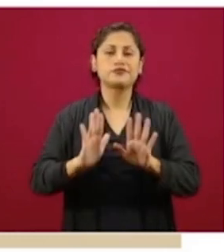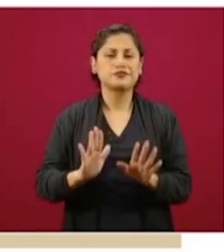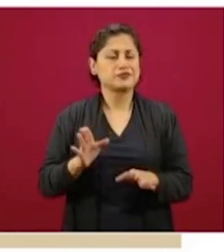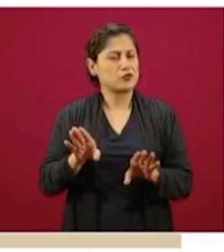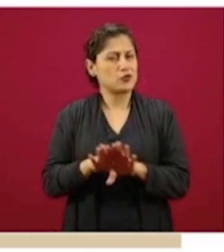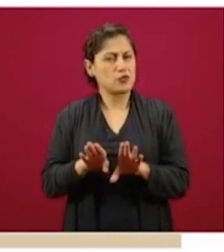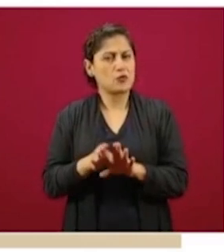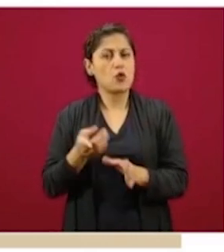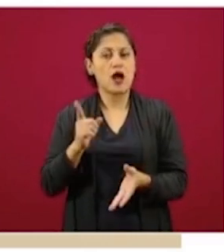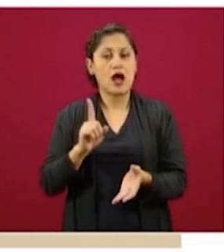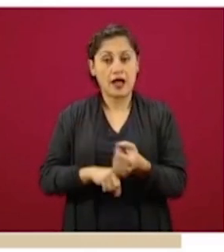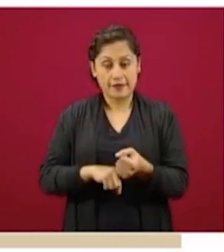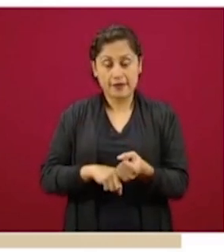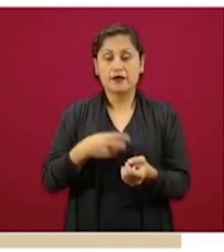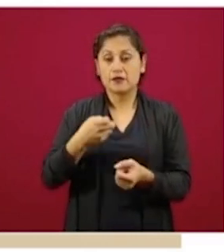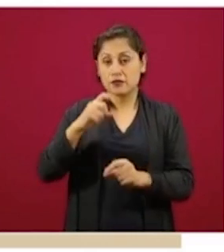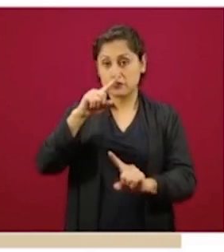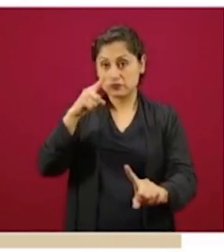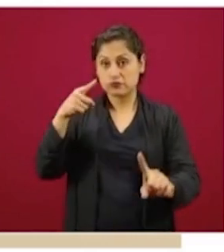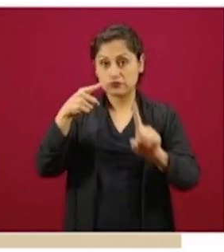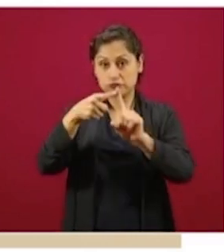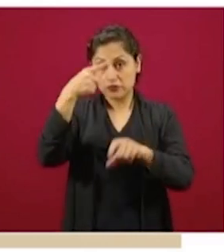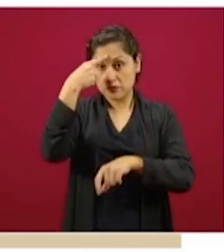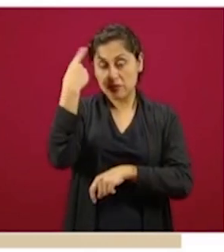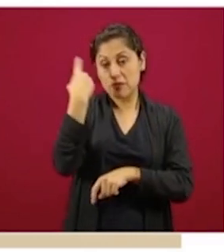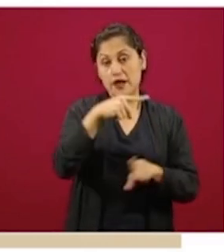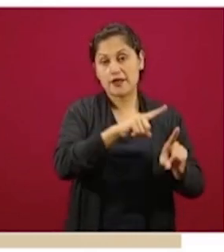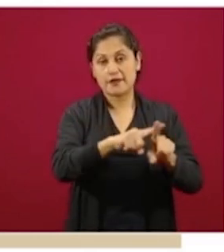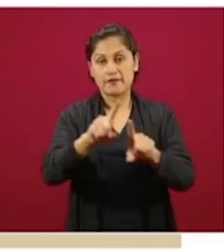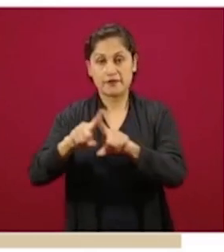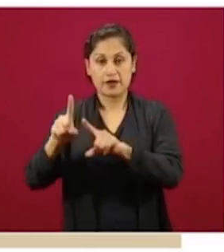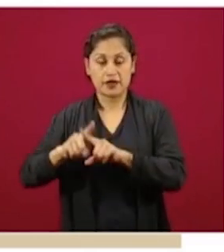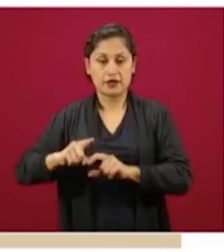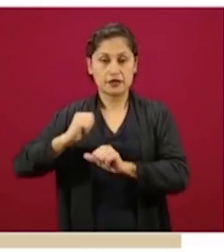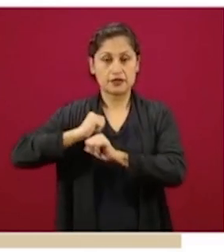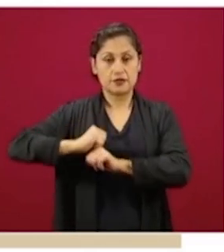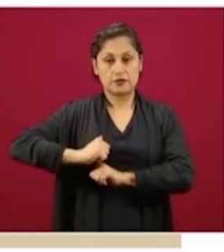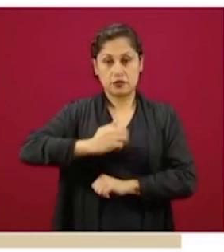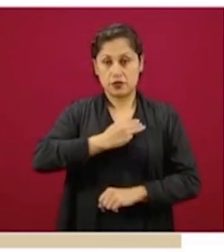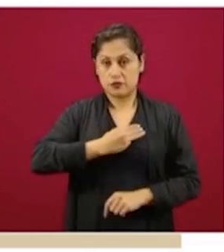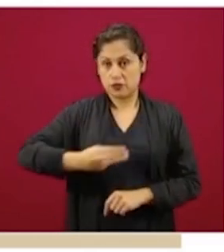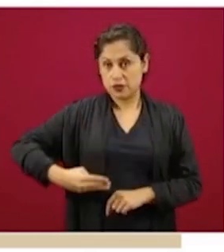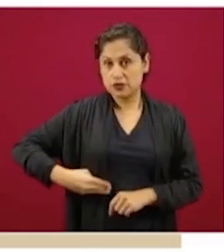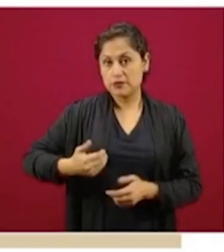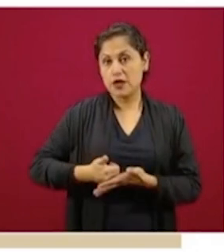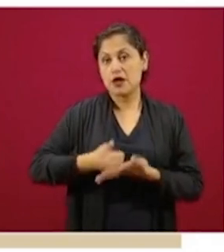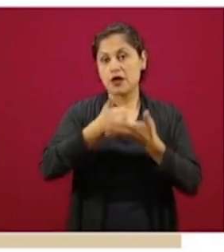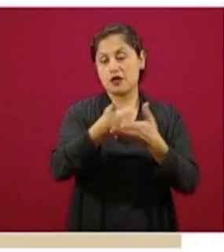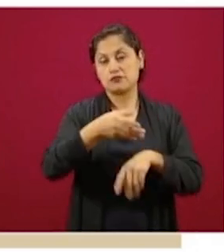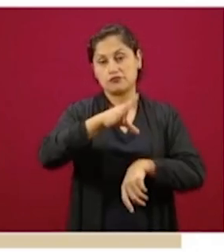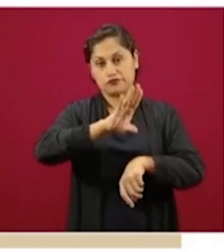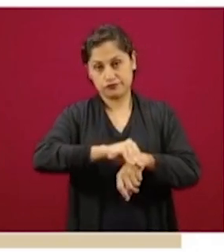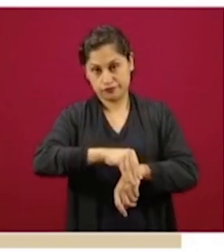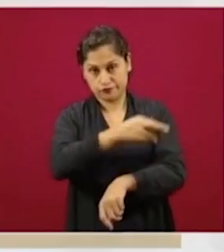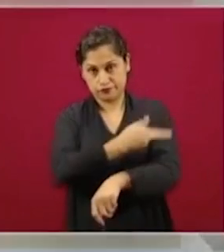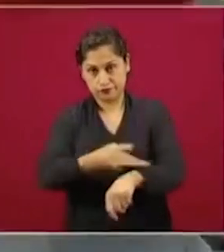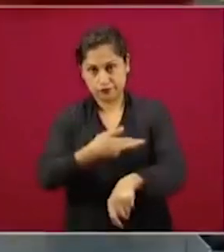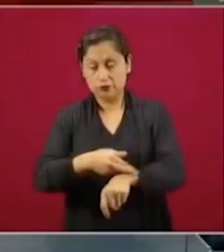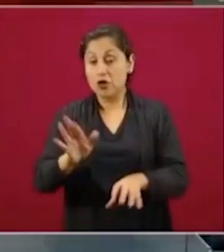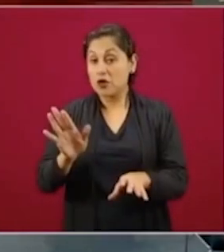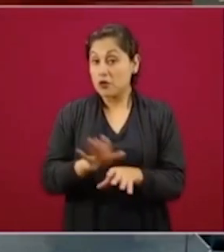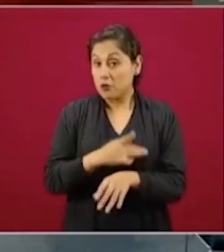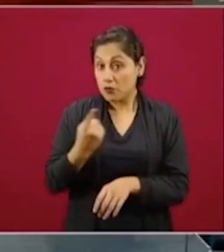resolver este trámite de licencia de construcción para las autoridades municipales, repito, porque ellos tienen la autoridad o la potestad